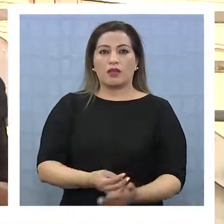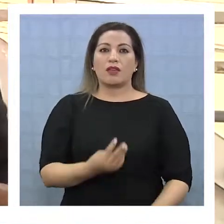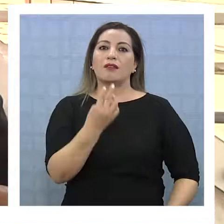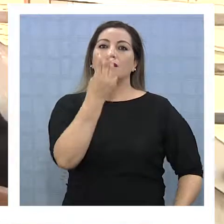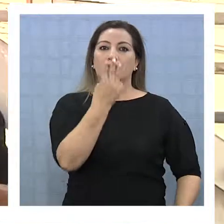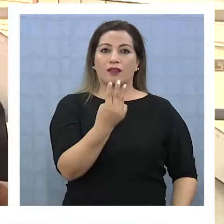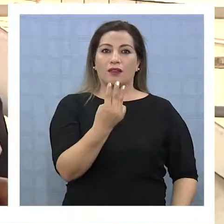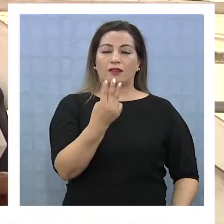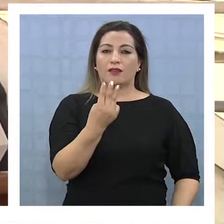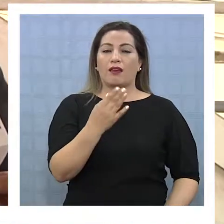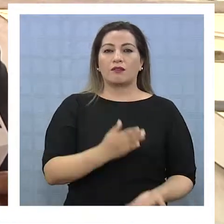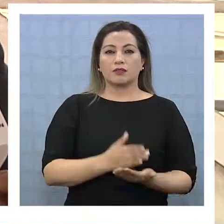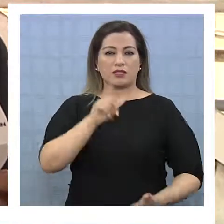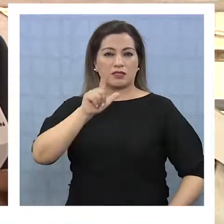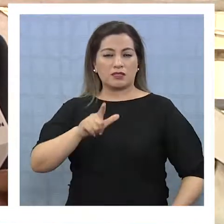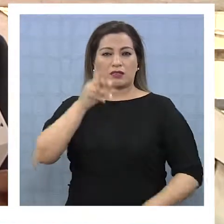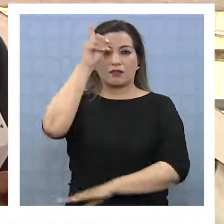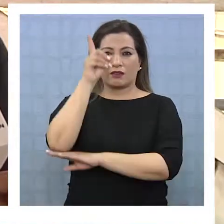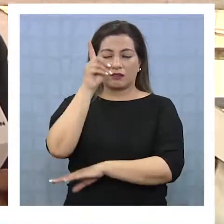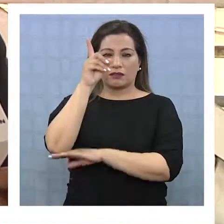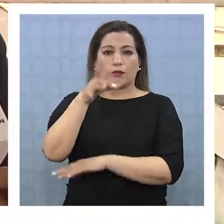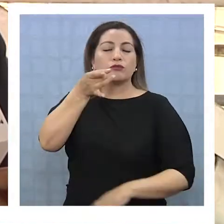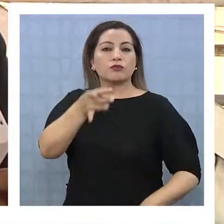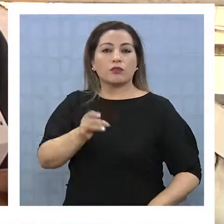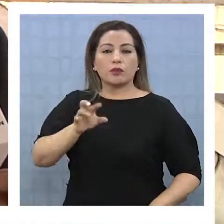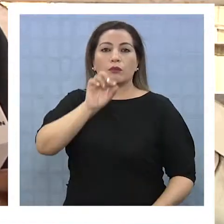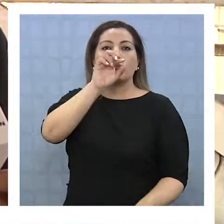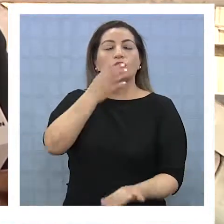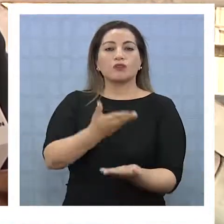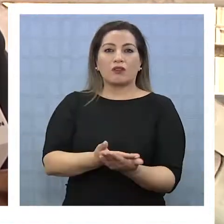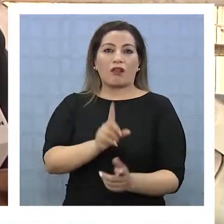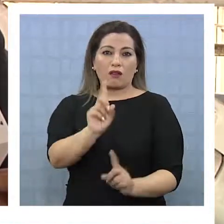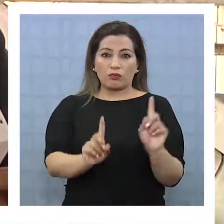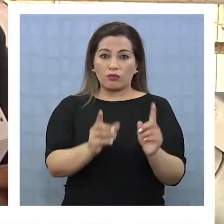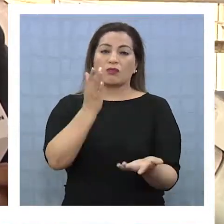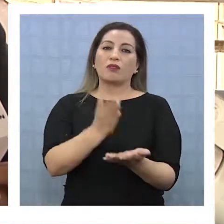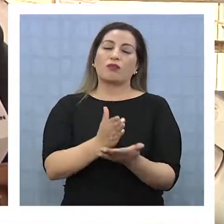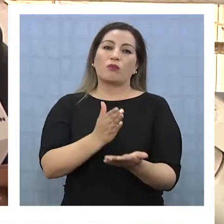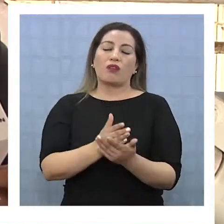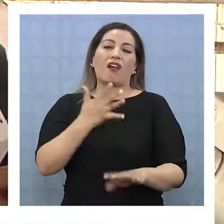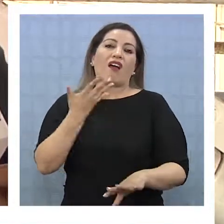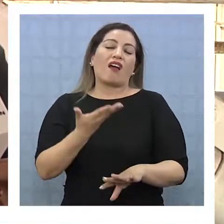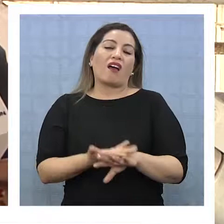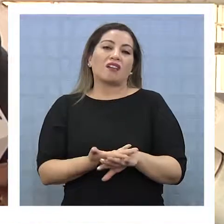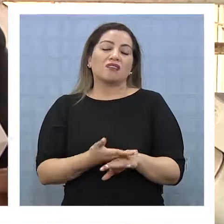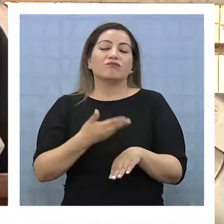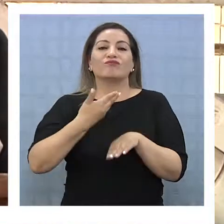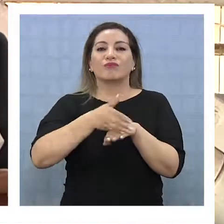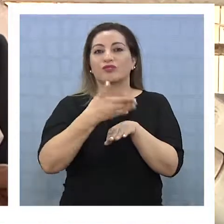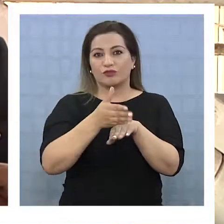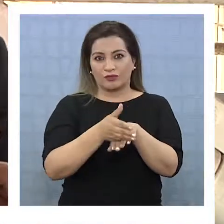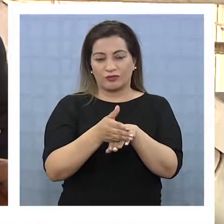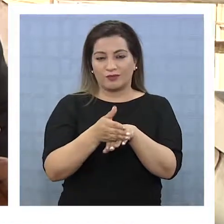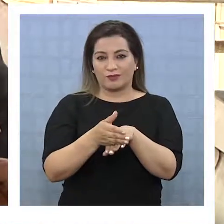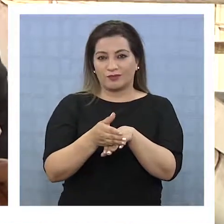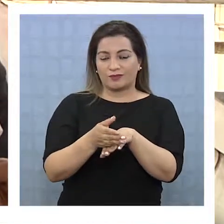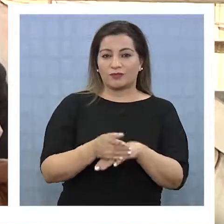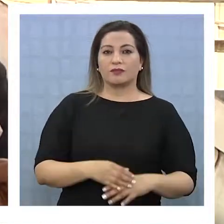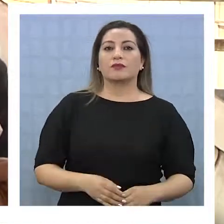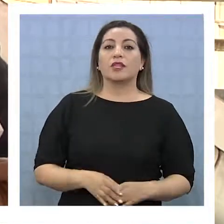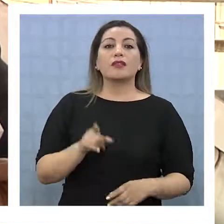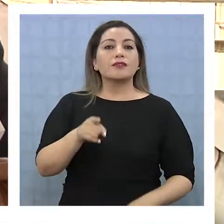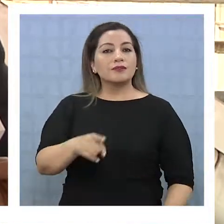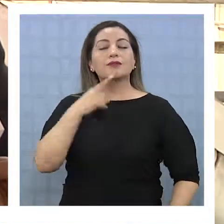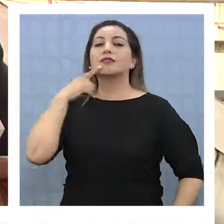3 y el 7 de diciembre. Pero en esa etapa solo se puede postular aquellos colegios en los cuales queden vacantes disponibles. Entonces, es